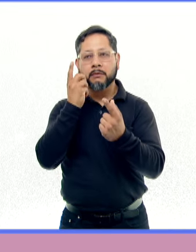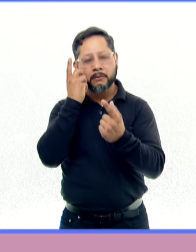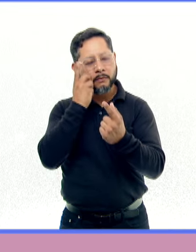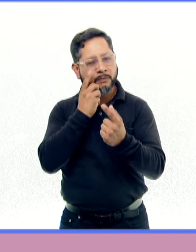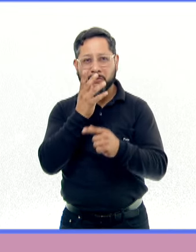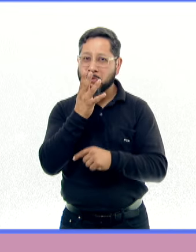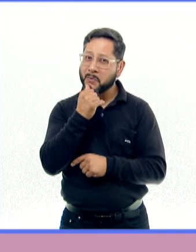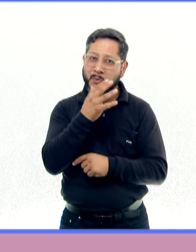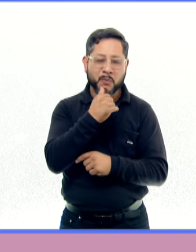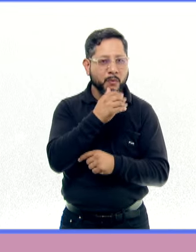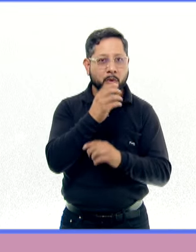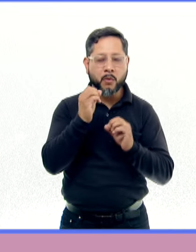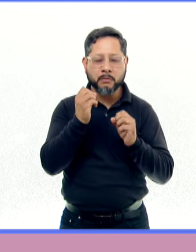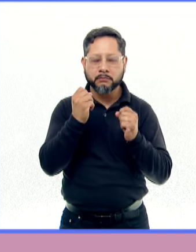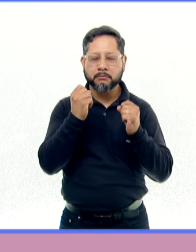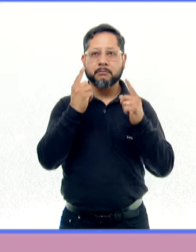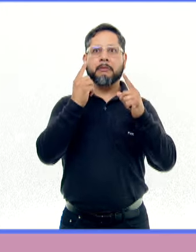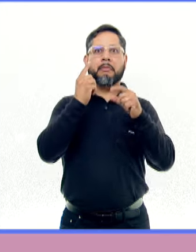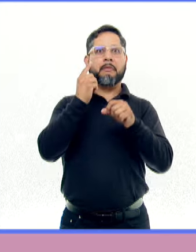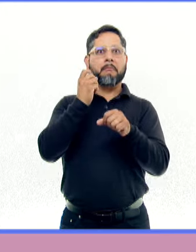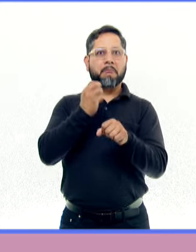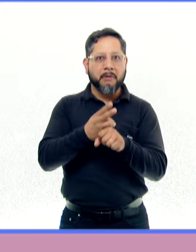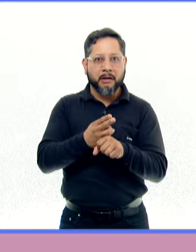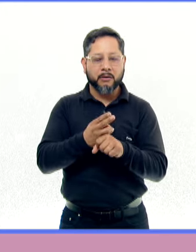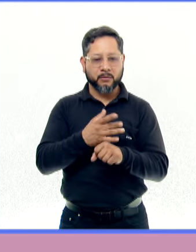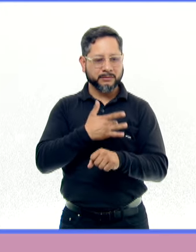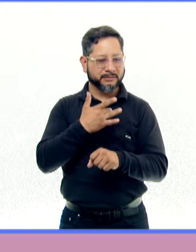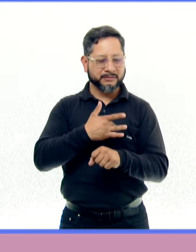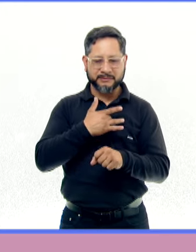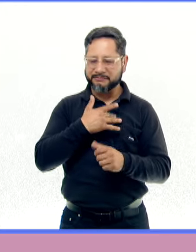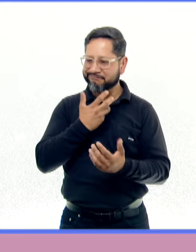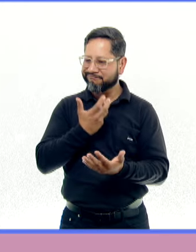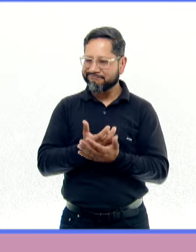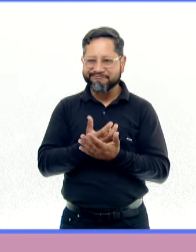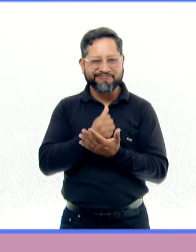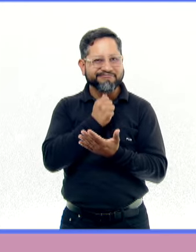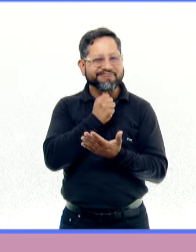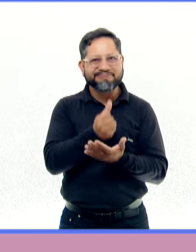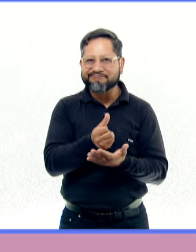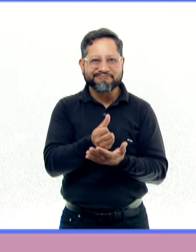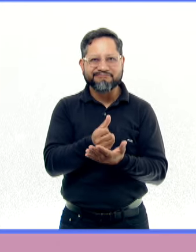noche, despertar más temprano de lo deseado y o sentir que no se descansó.